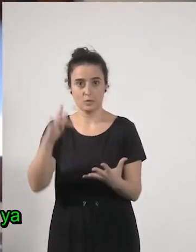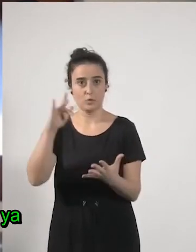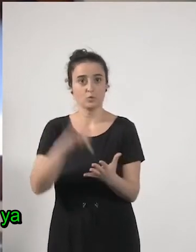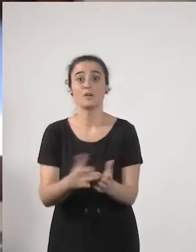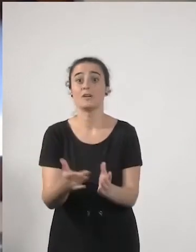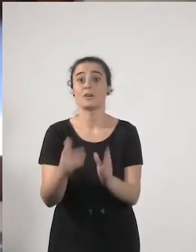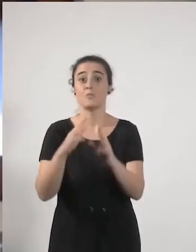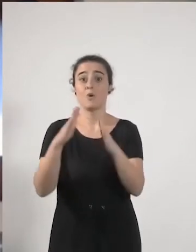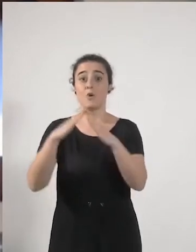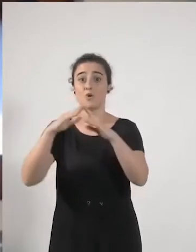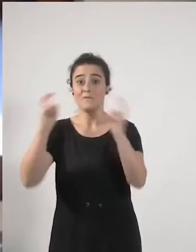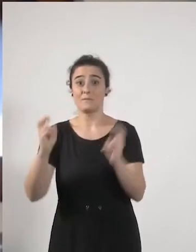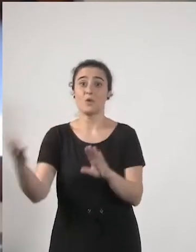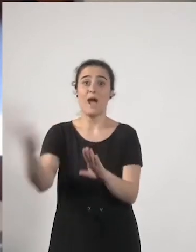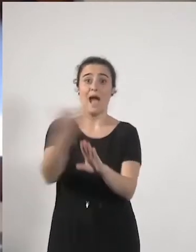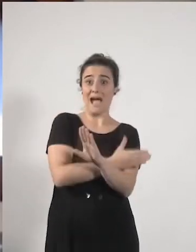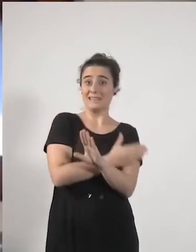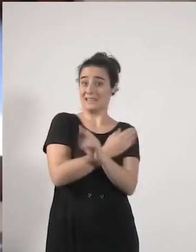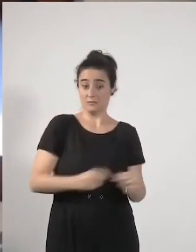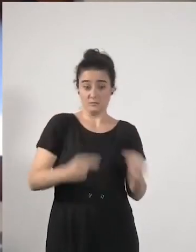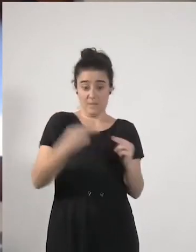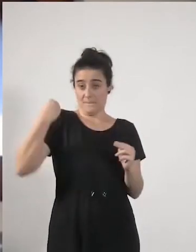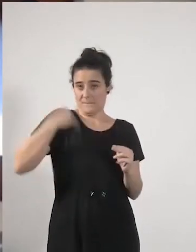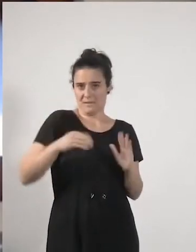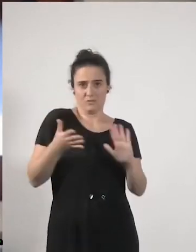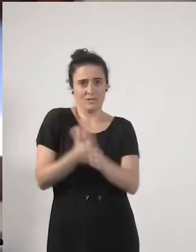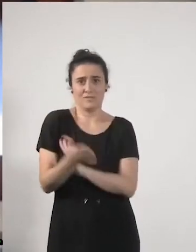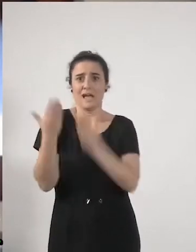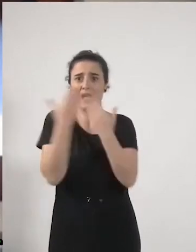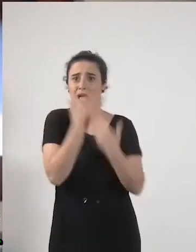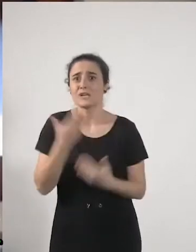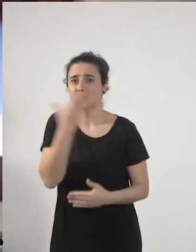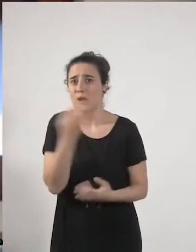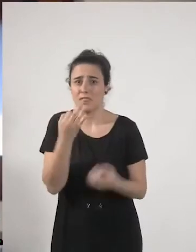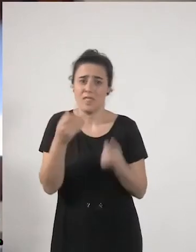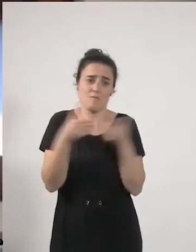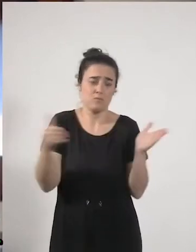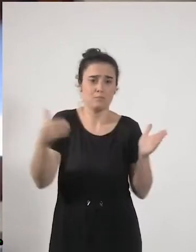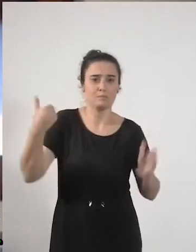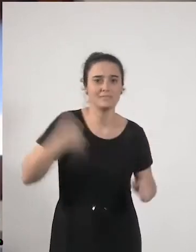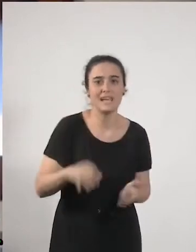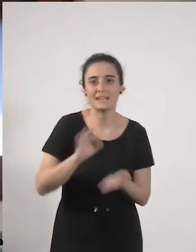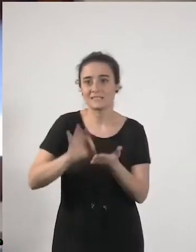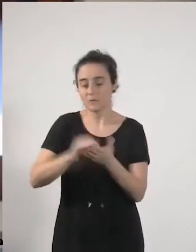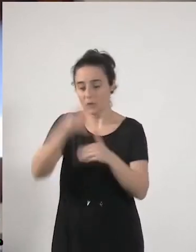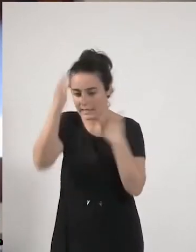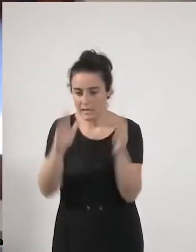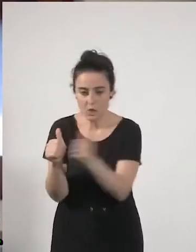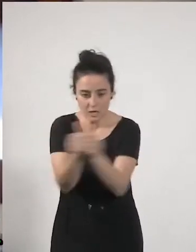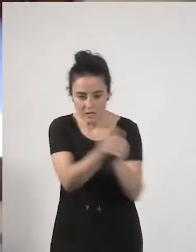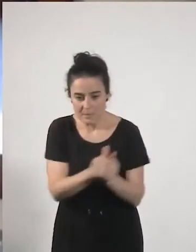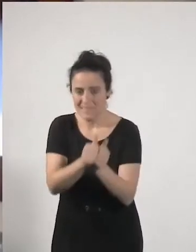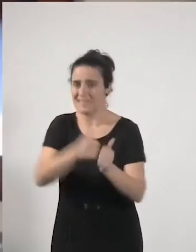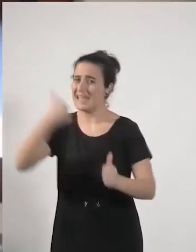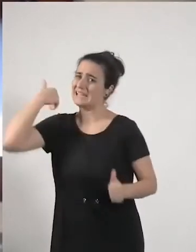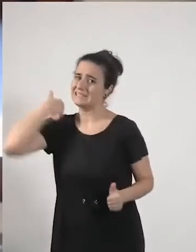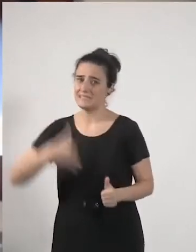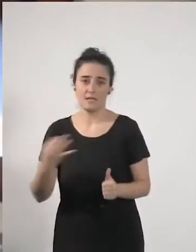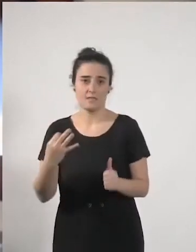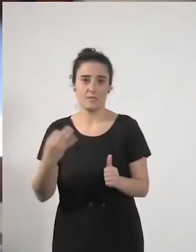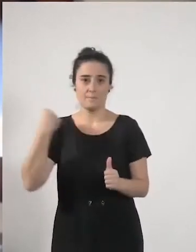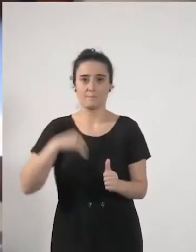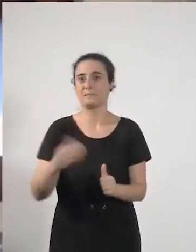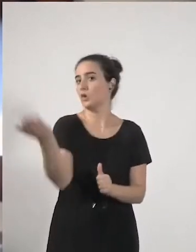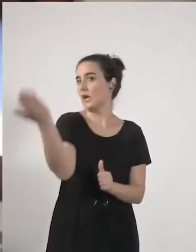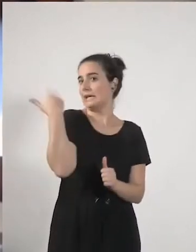confinamiento es decir por favor abrir las escuelas ya y restablecer todos los servicios de atención a la dependencia ya después un